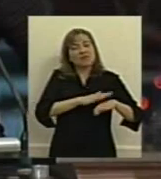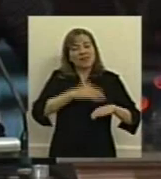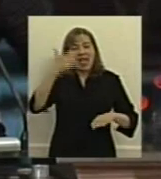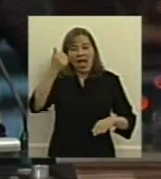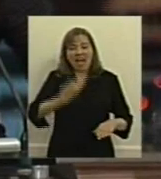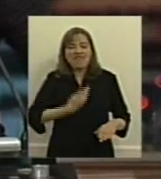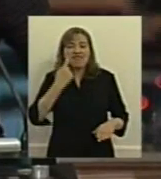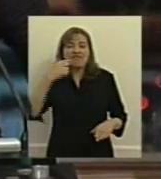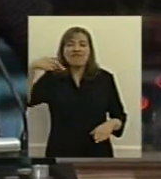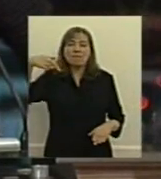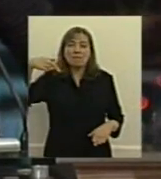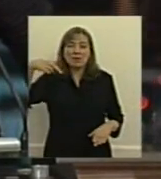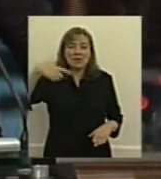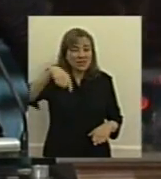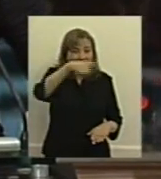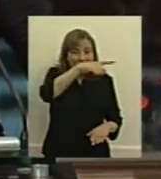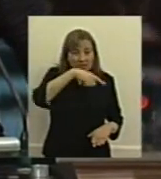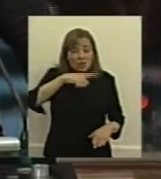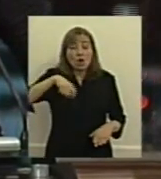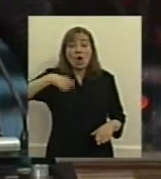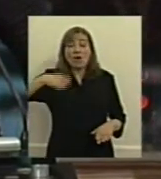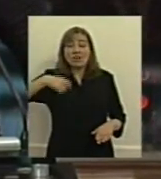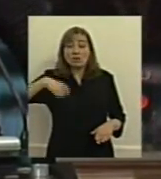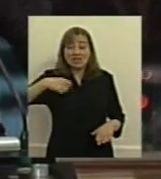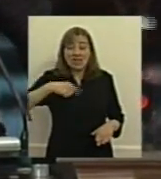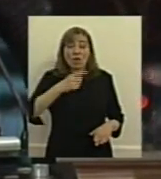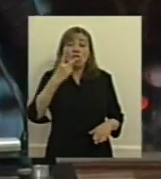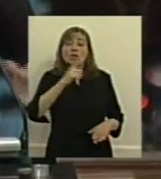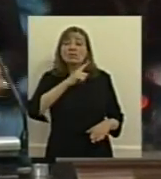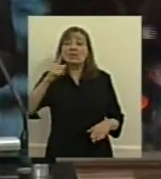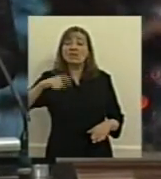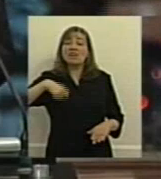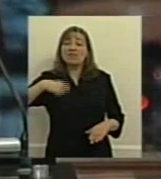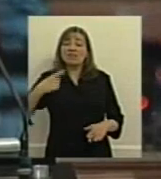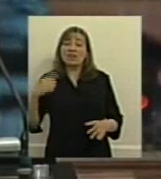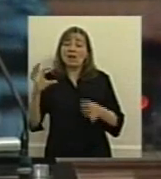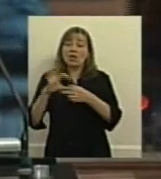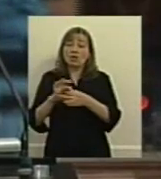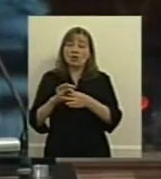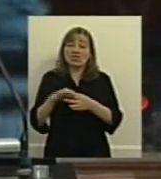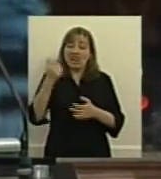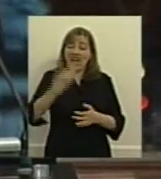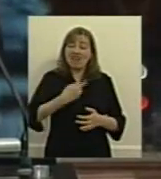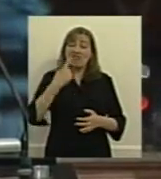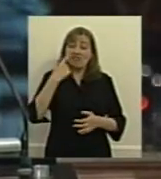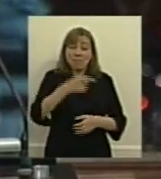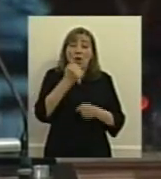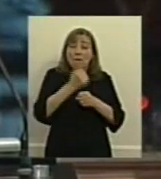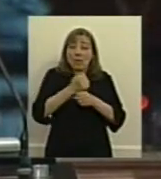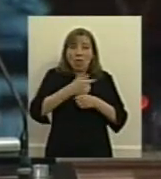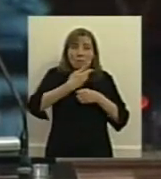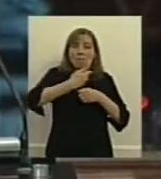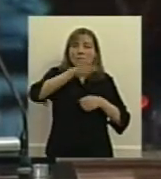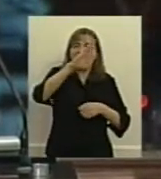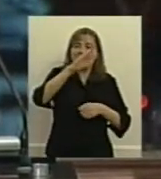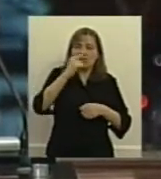30 mil o 40 mil afiliados pero la obra social solamente tiene 2 mil porque además se nos produce otra paradoja no